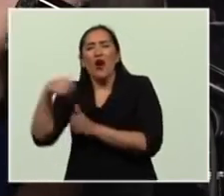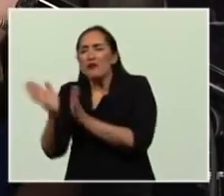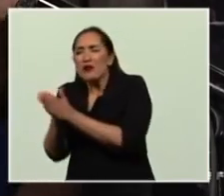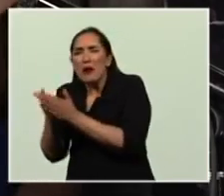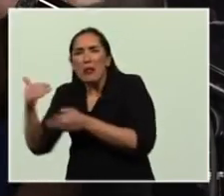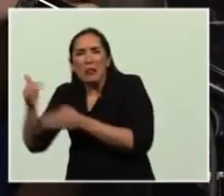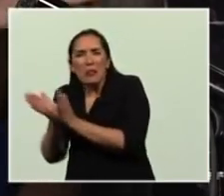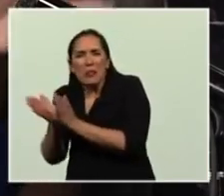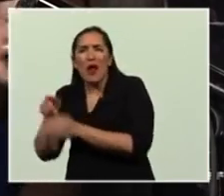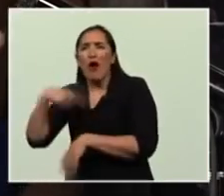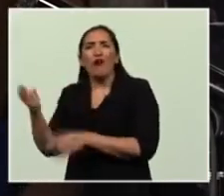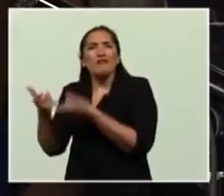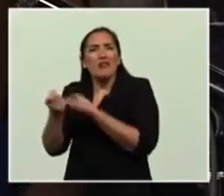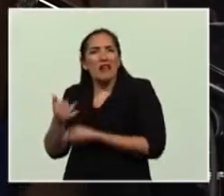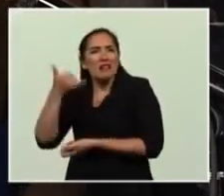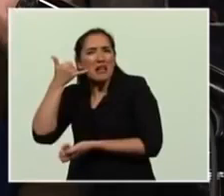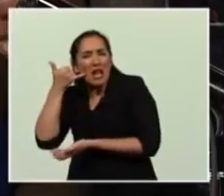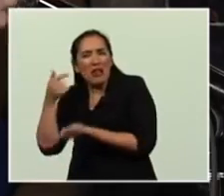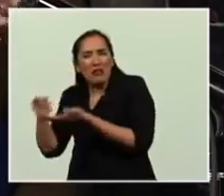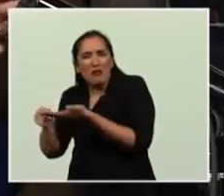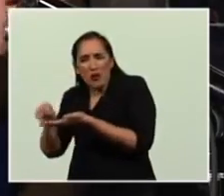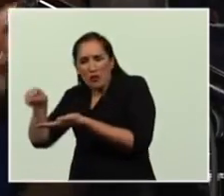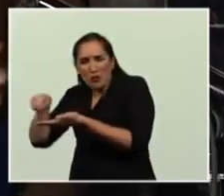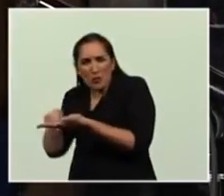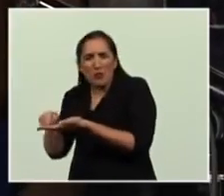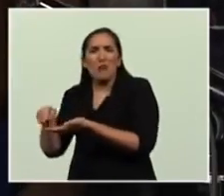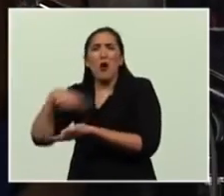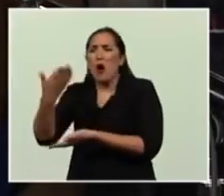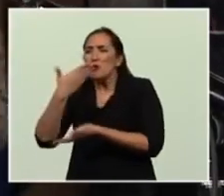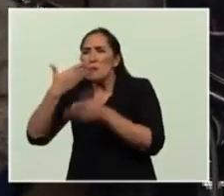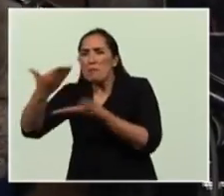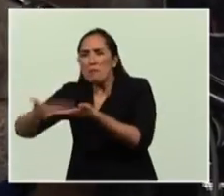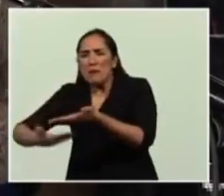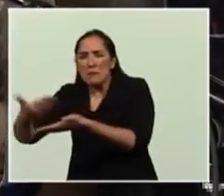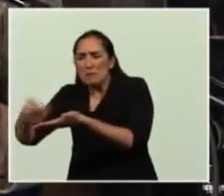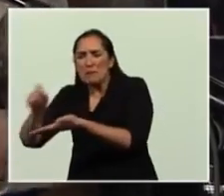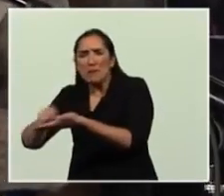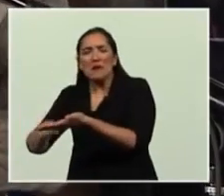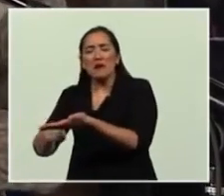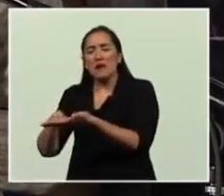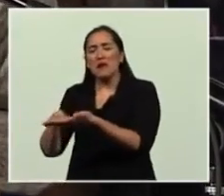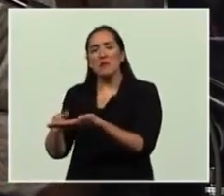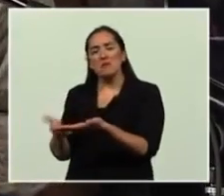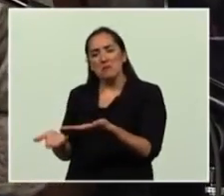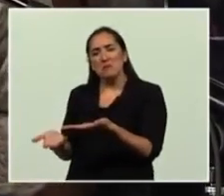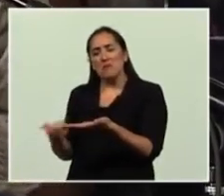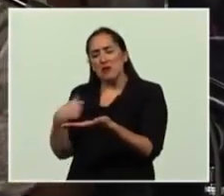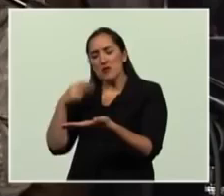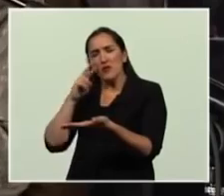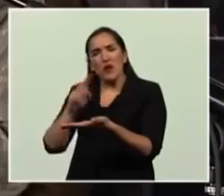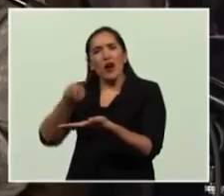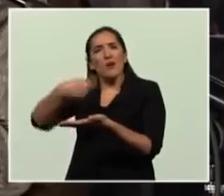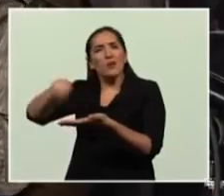chiquitita, la otra era una agenda telefónica, otra era un papelito que habían armado con